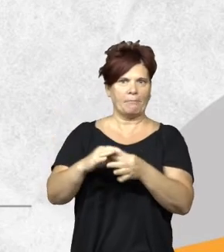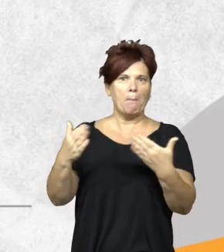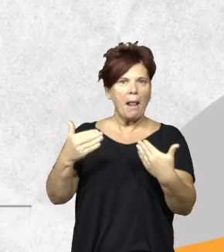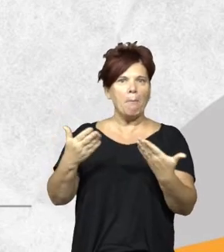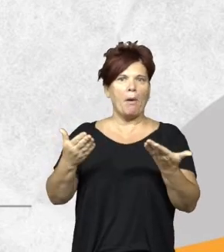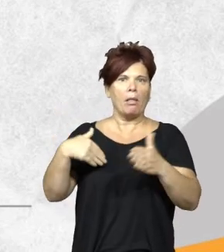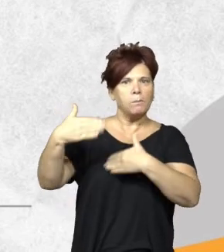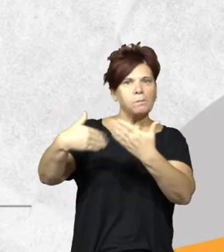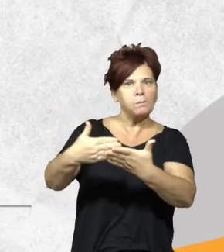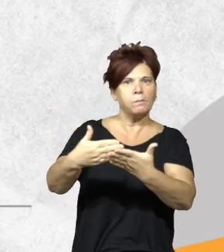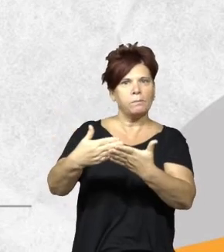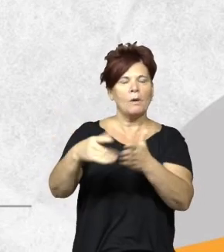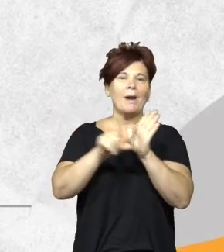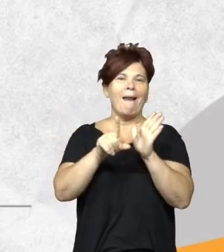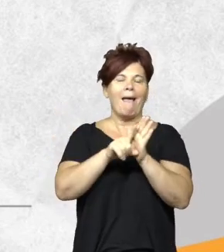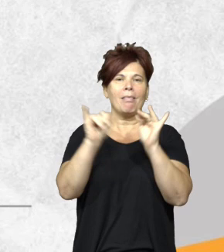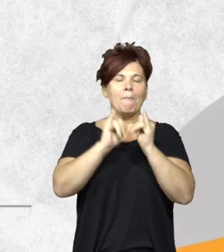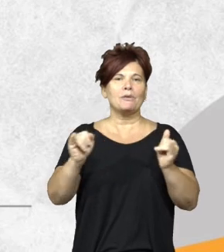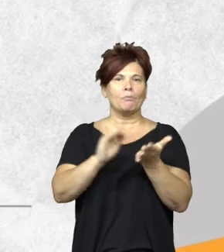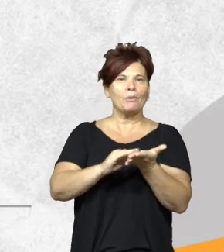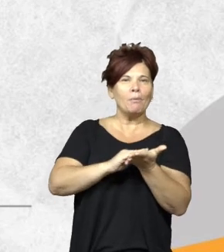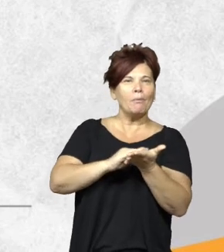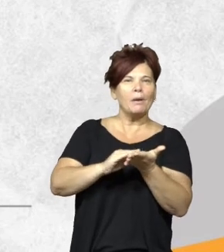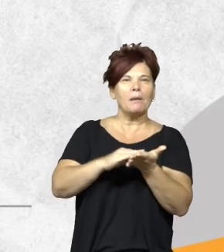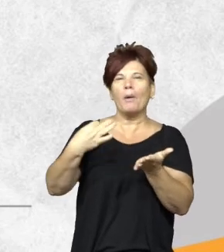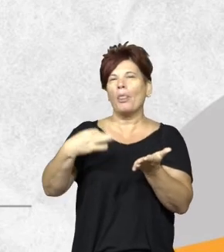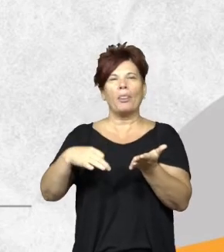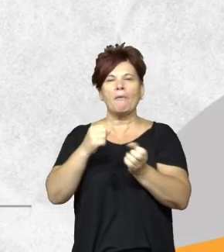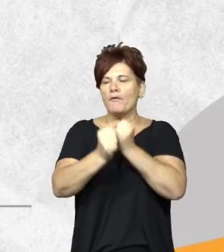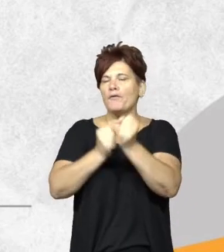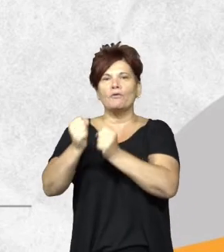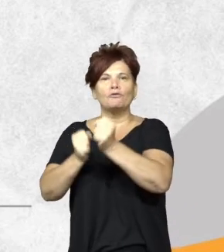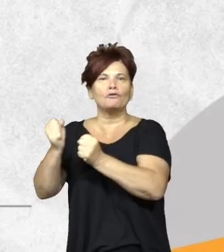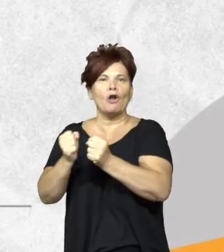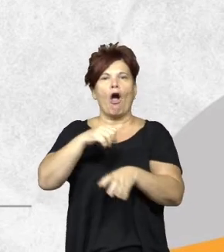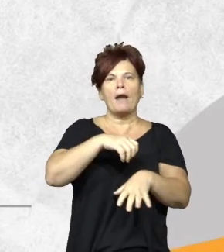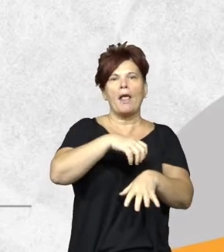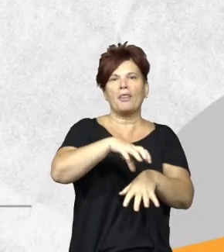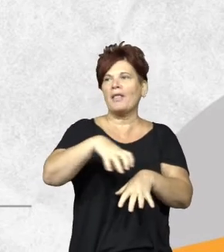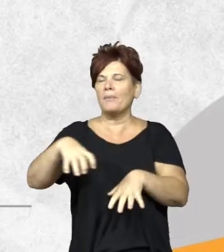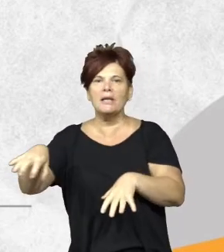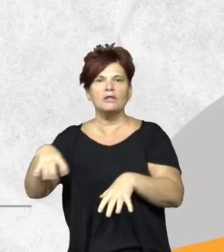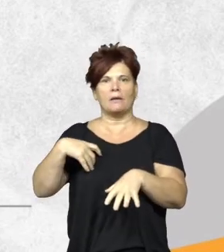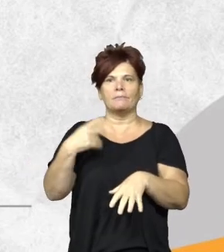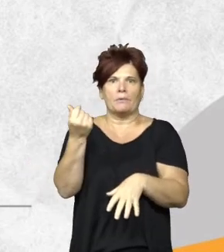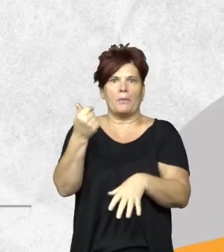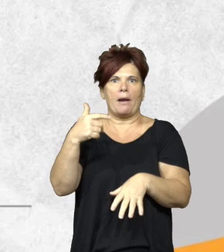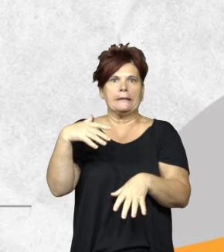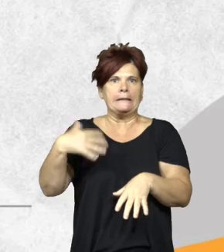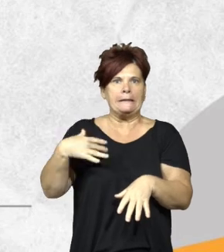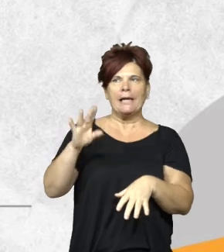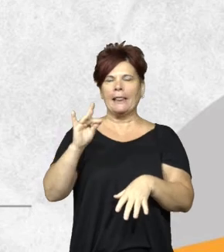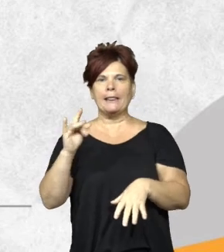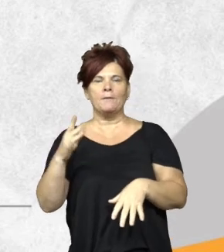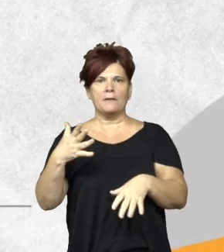al salir una ley de presupuestos mínimos obliga a las jurisdicciones a una serie de nuevas funciones y misiones, pero si no vienen asociados con costos, realmente se nos complica para